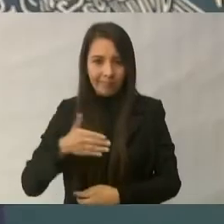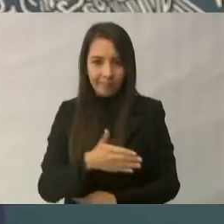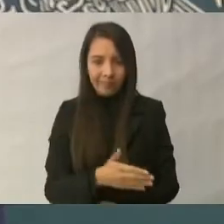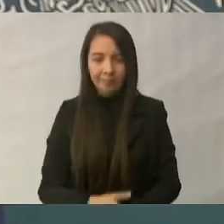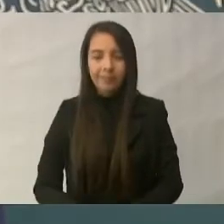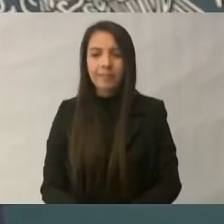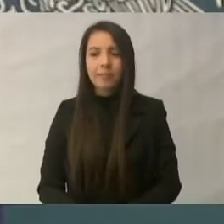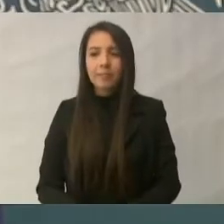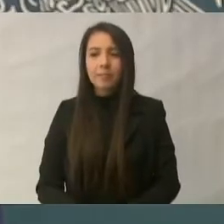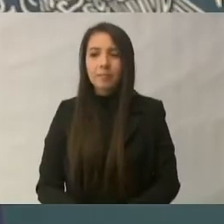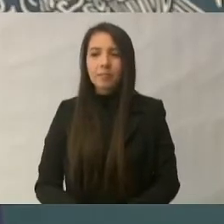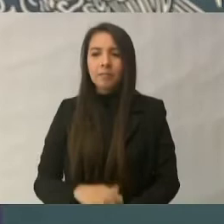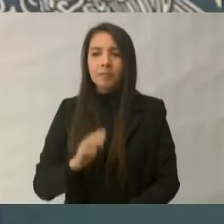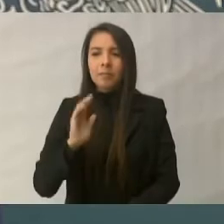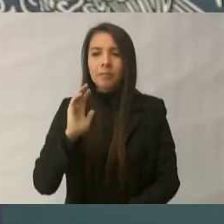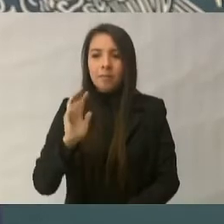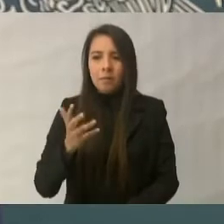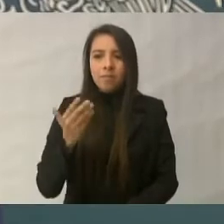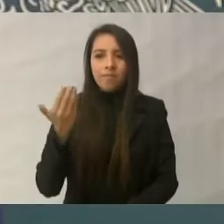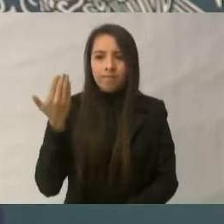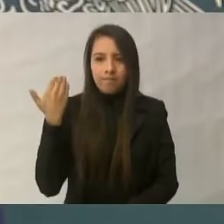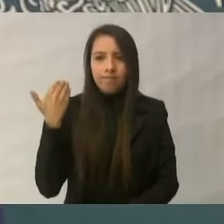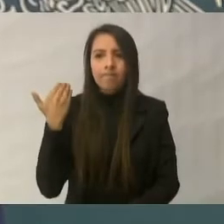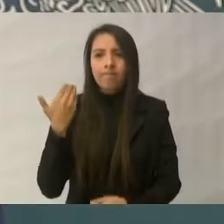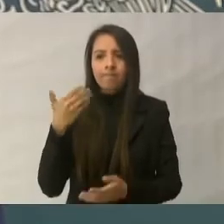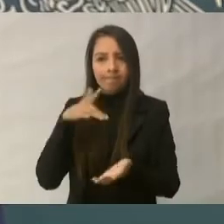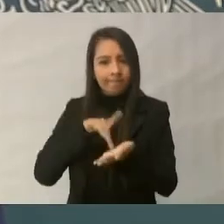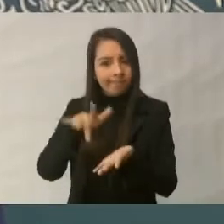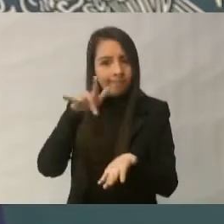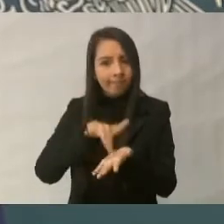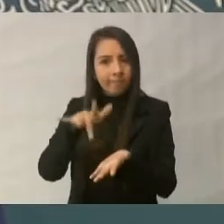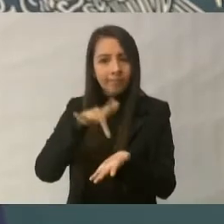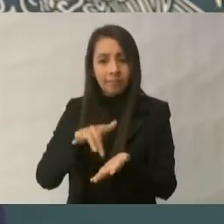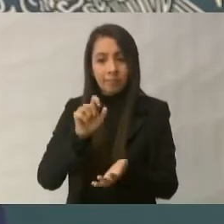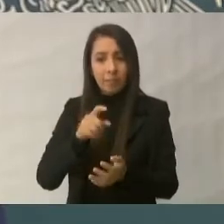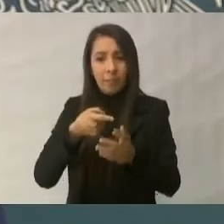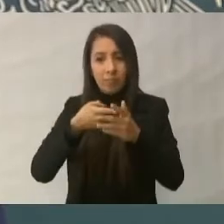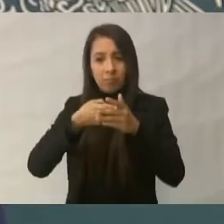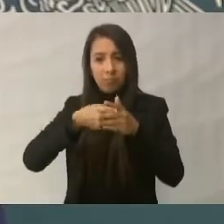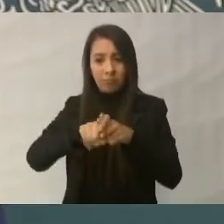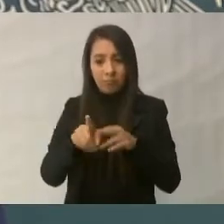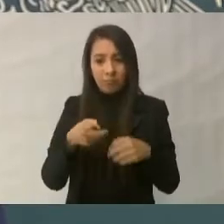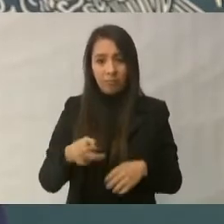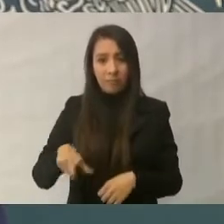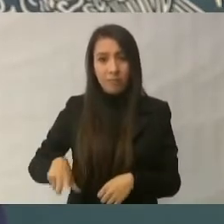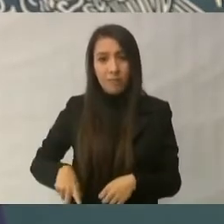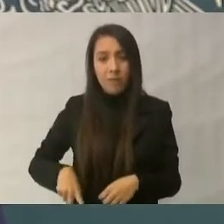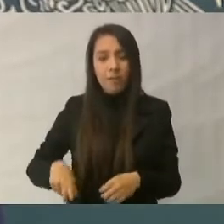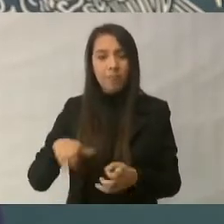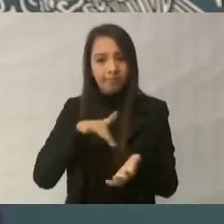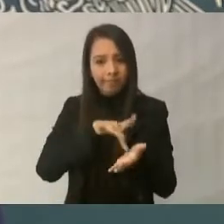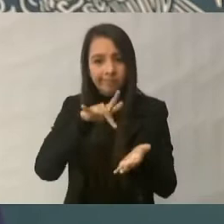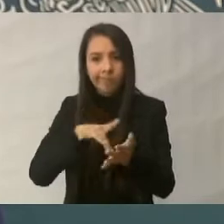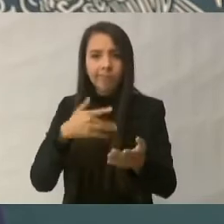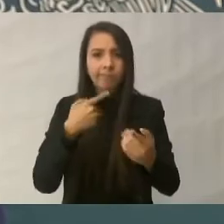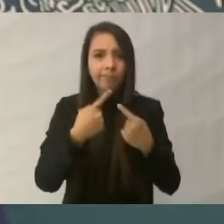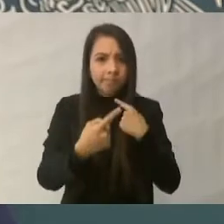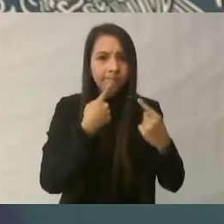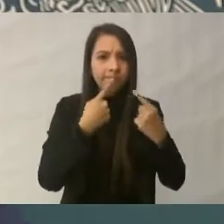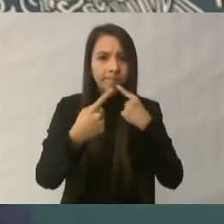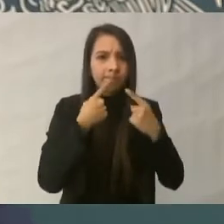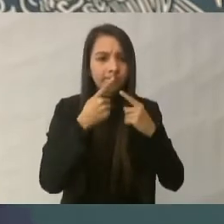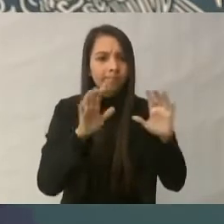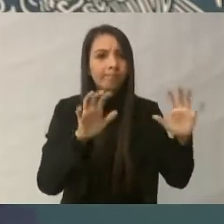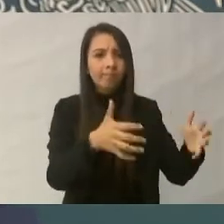Hemos estado contribuyendo, de alguna manera, durante el inicio de esta administración, en el diálogo con el sector pesquero en esta región,